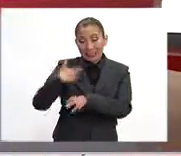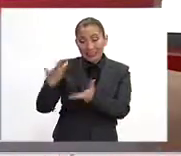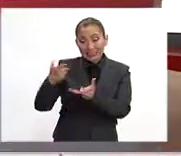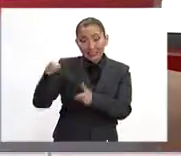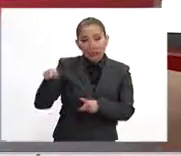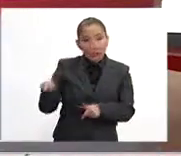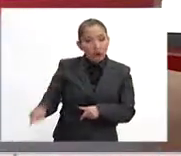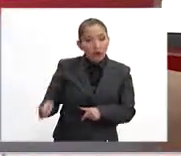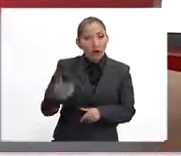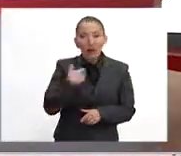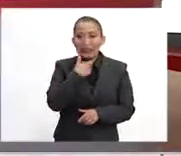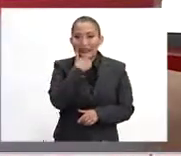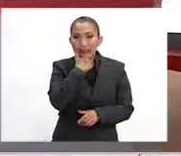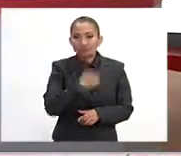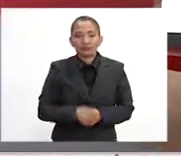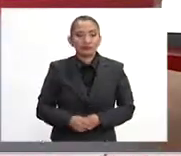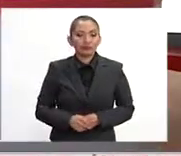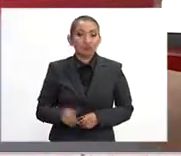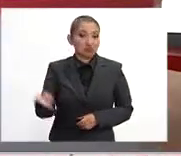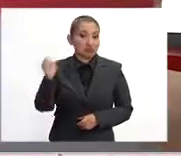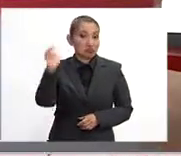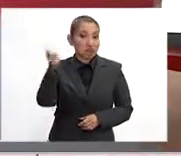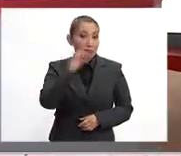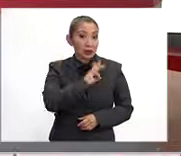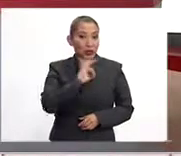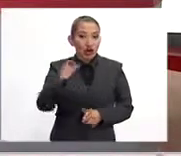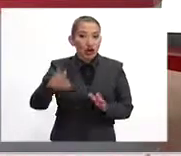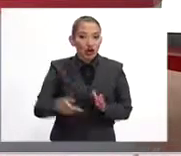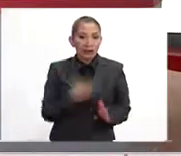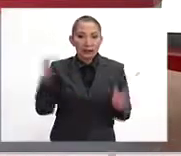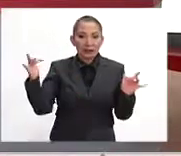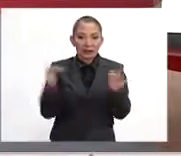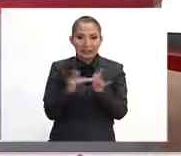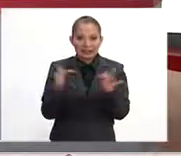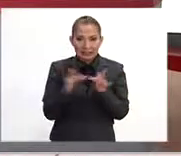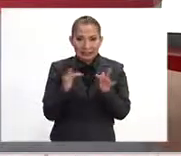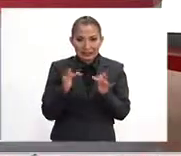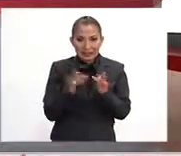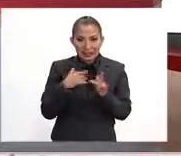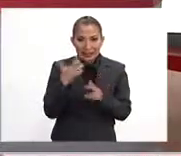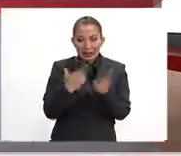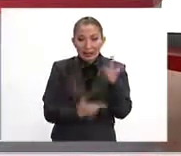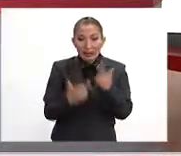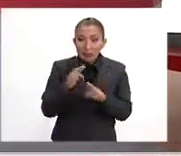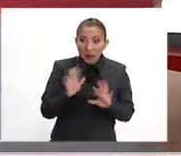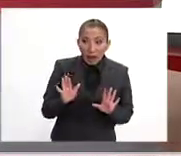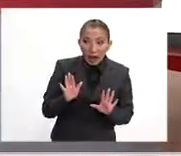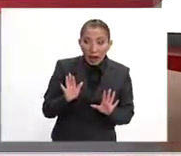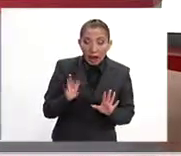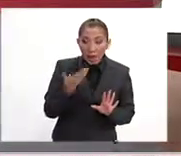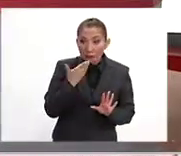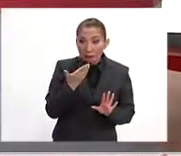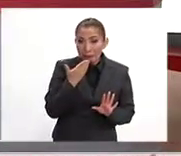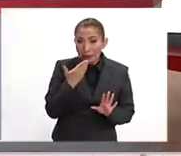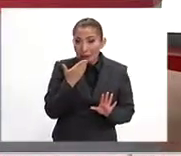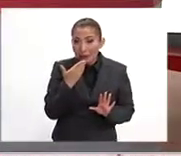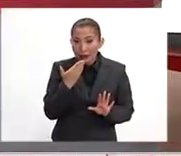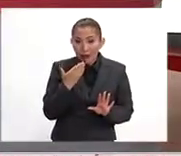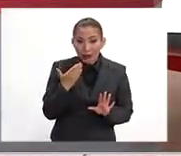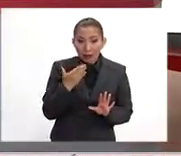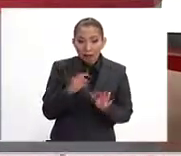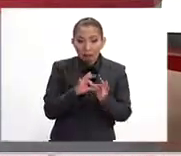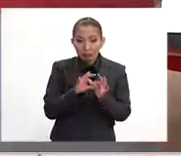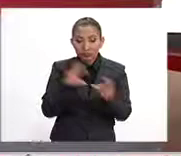realizando en el Reino Unido. Pues sí, ojalá lo podamos retomar, ya regresamos con él, al parecer ya se encuentra bien, fue de esos